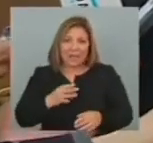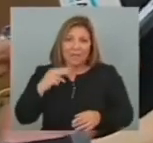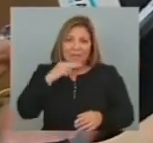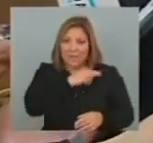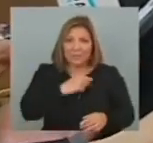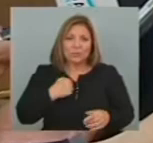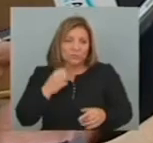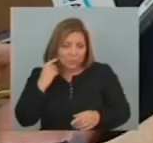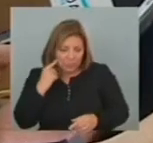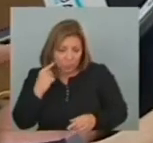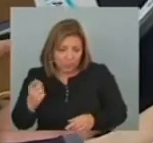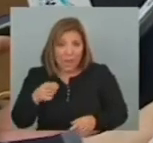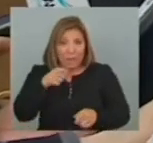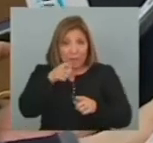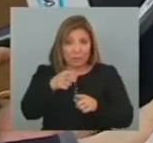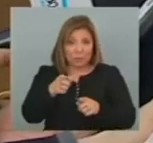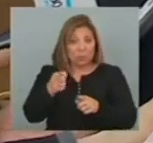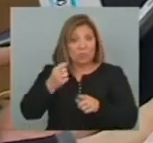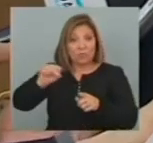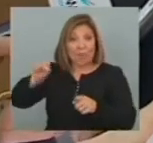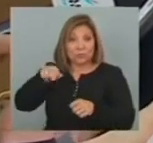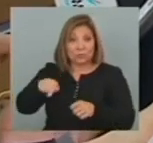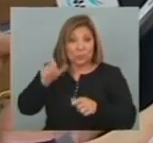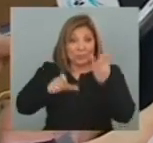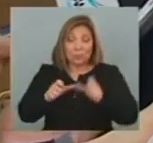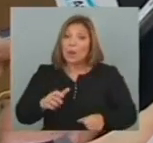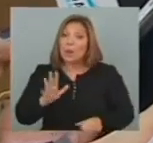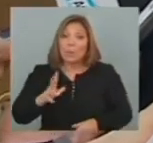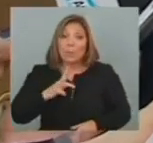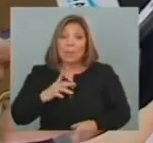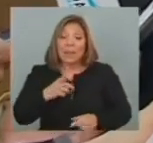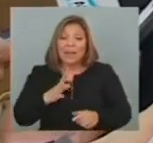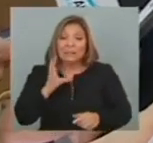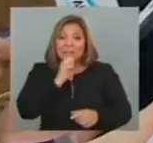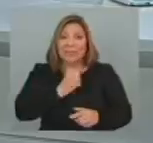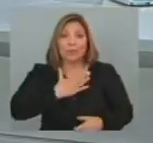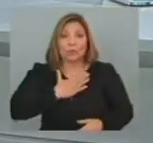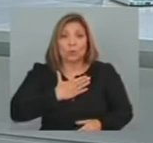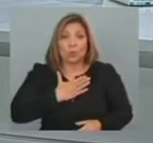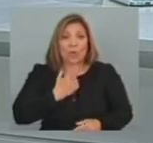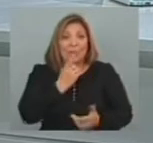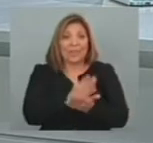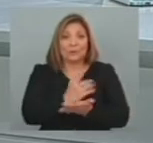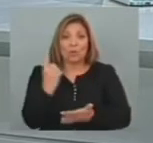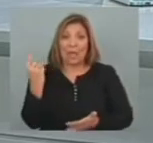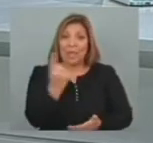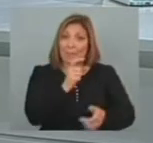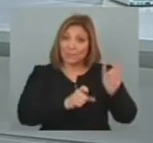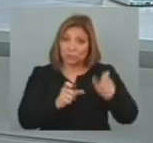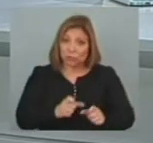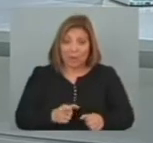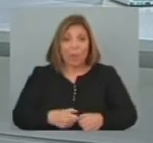legítimamente Y eso es un delito Las comunicaciones Y la intimidad De las personas La Unidad Nacional De